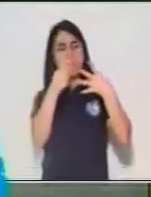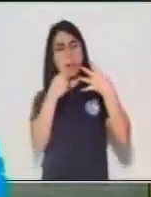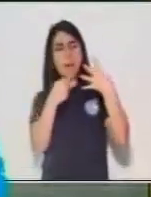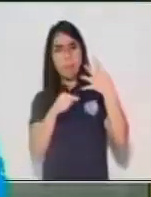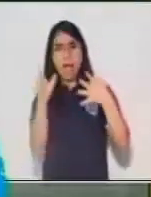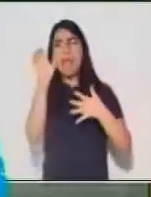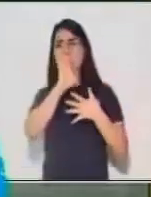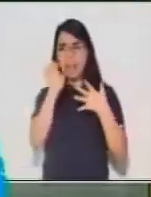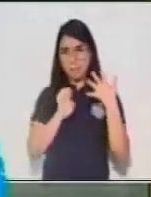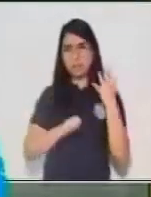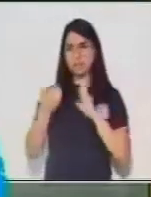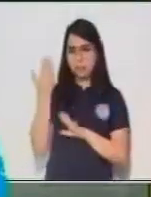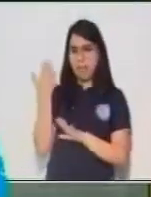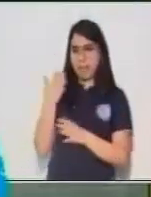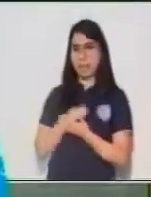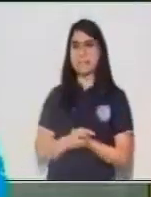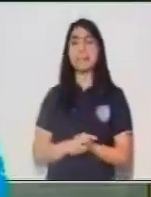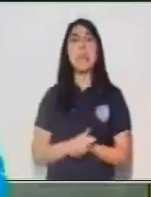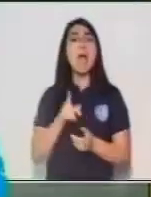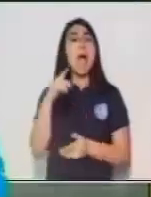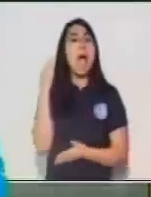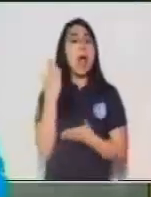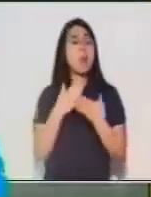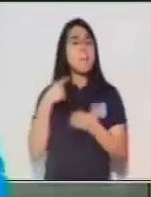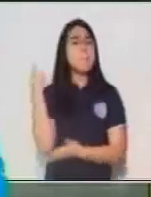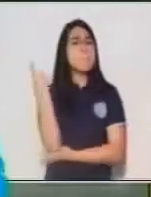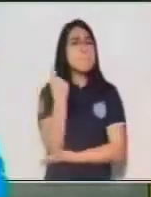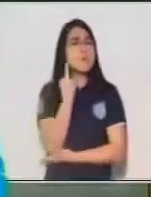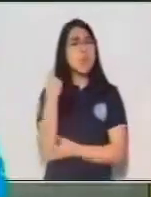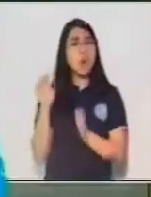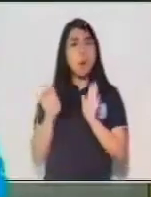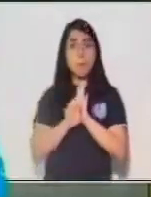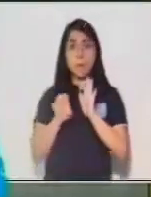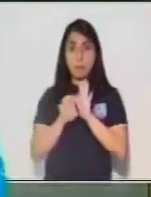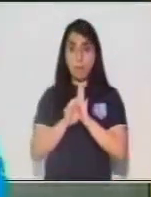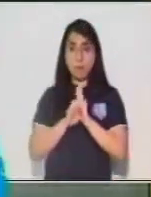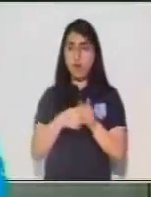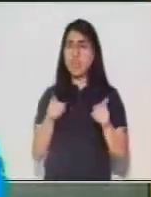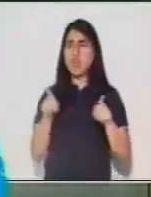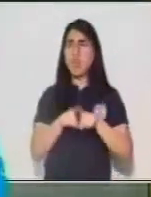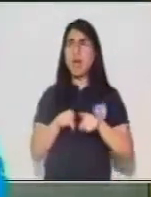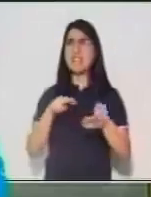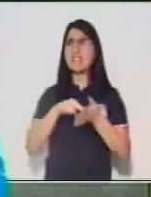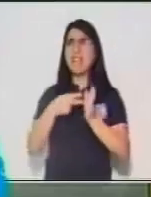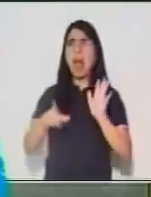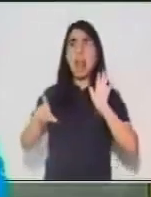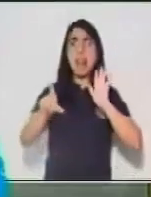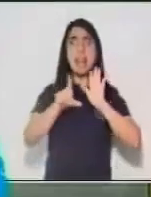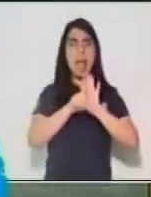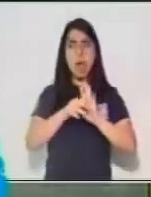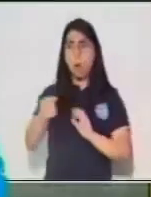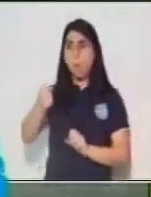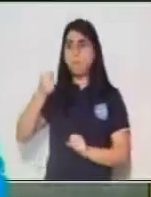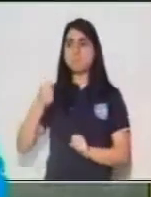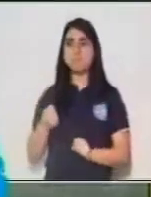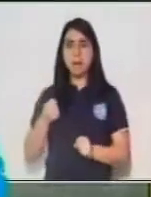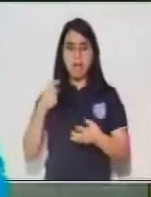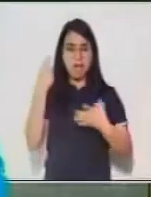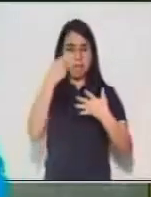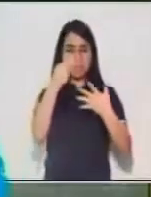también es que no en todas las oraciones están las cuatro unidades sintácticas. Puede haber un